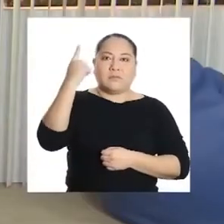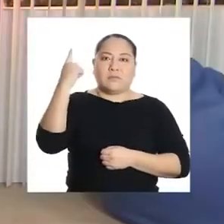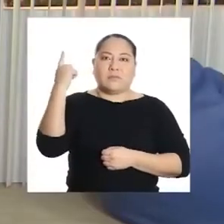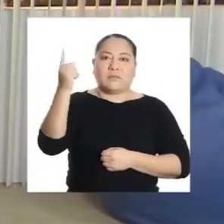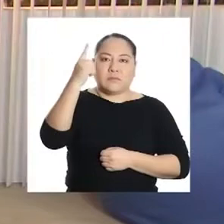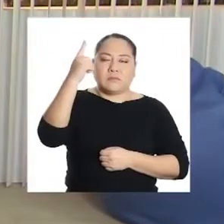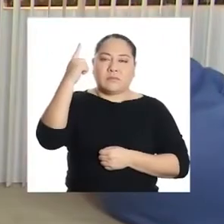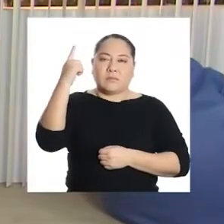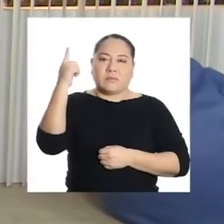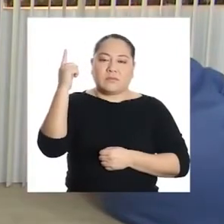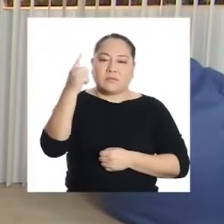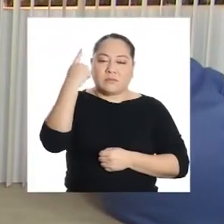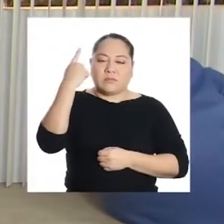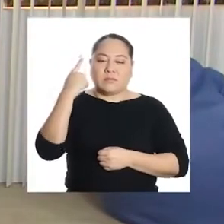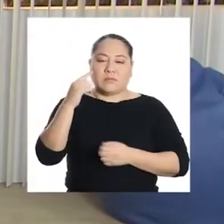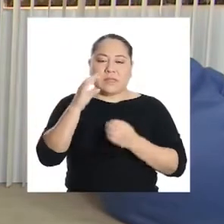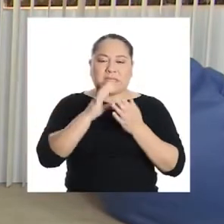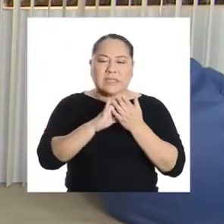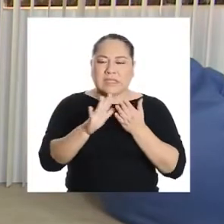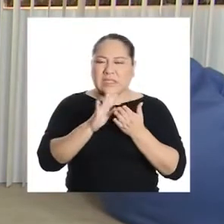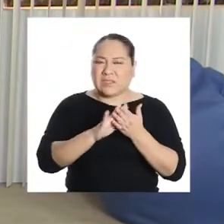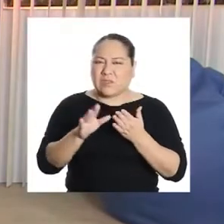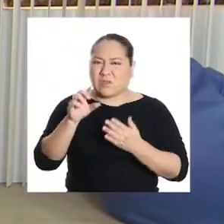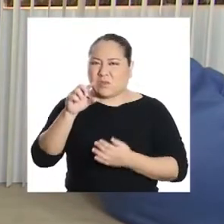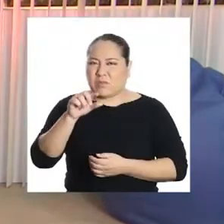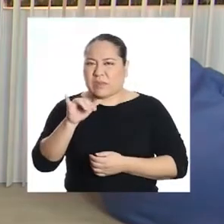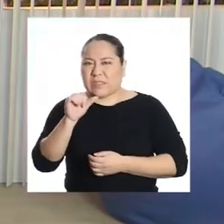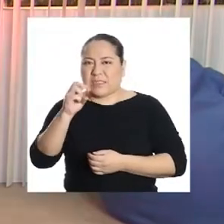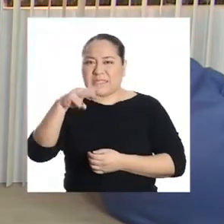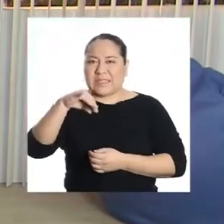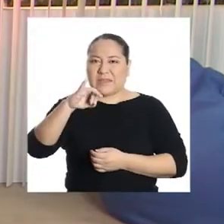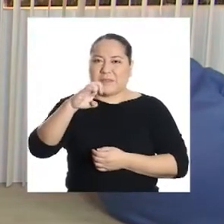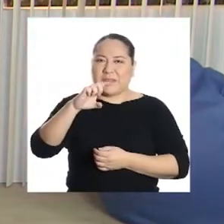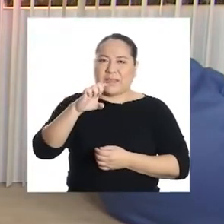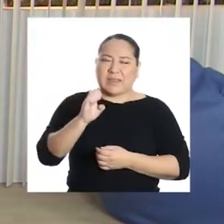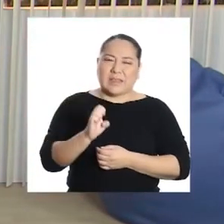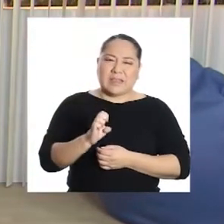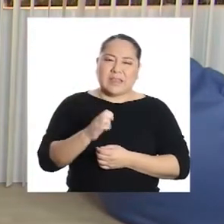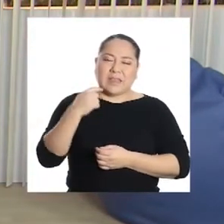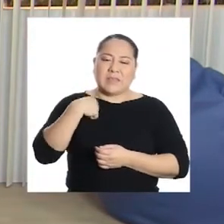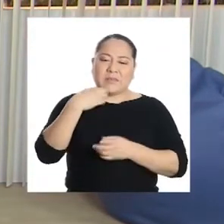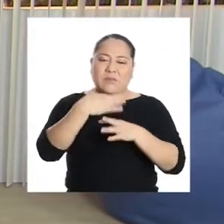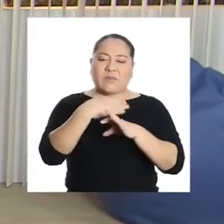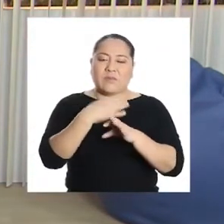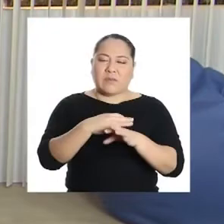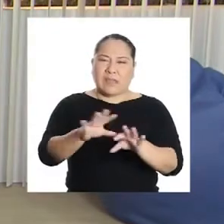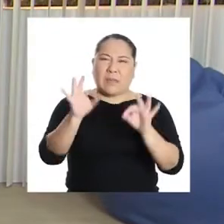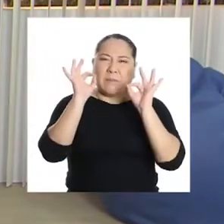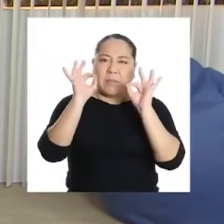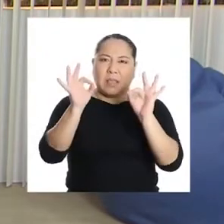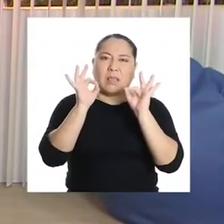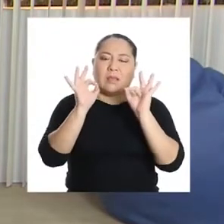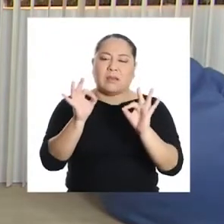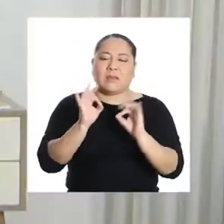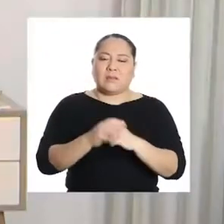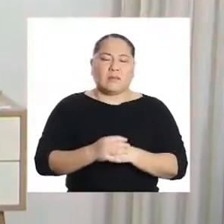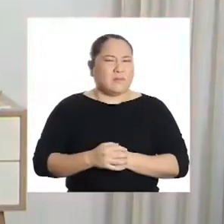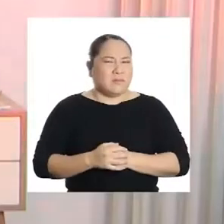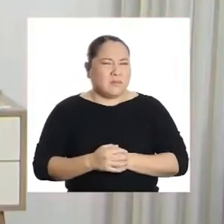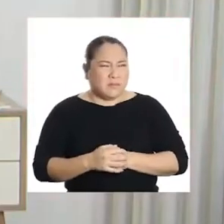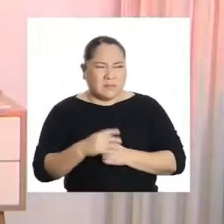¿Qué pasa? Disculpa, Yamile. Es mi sistema de alerta.